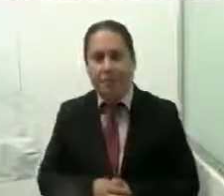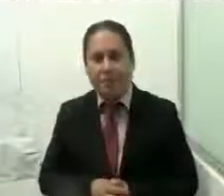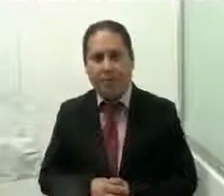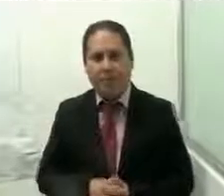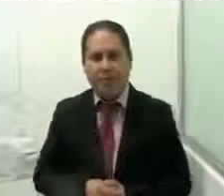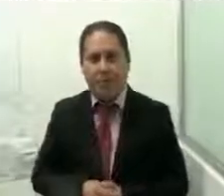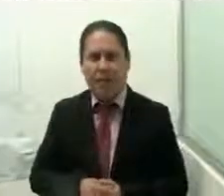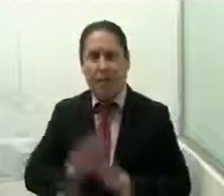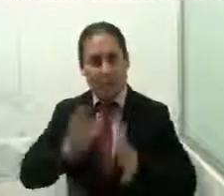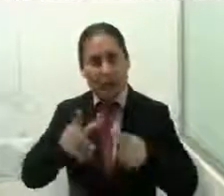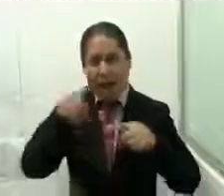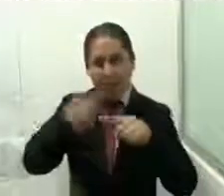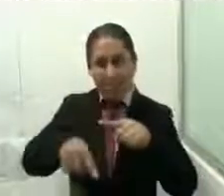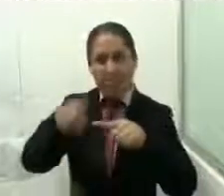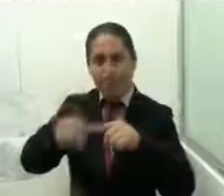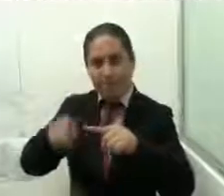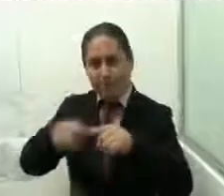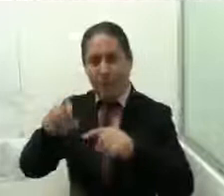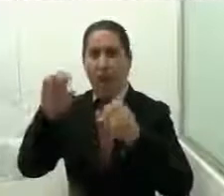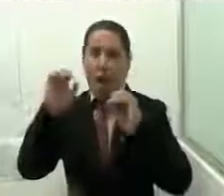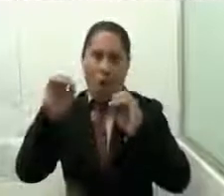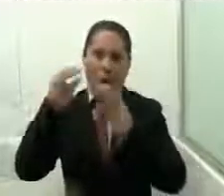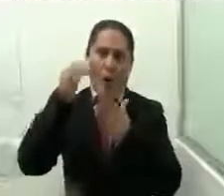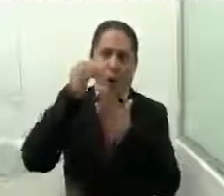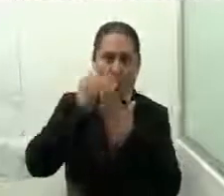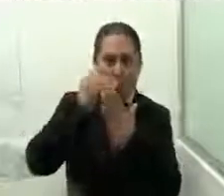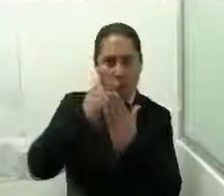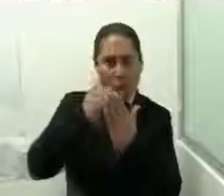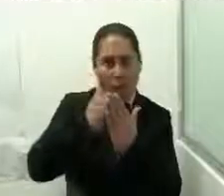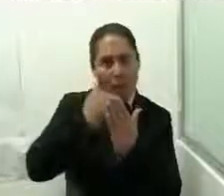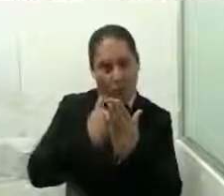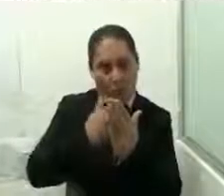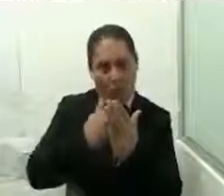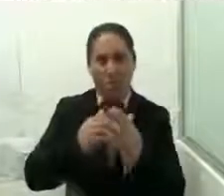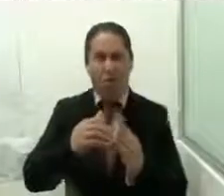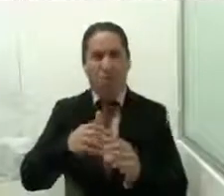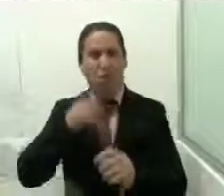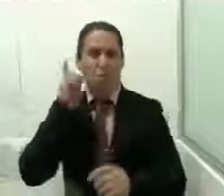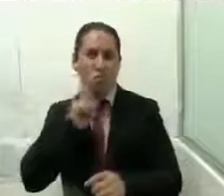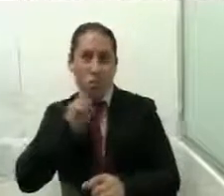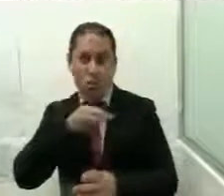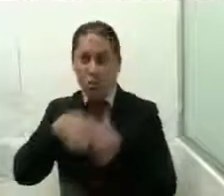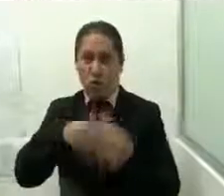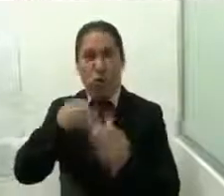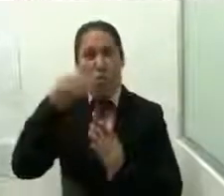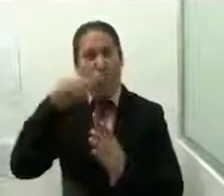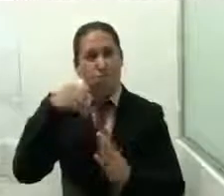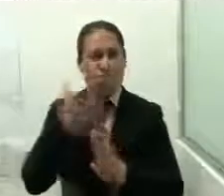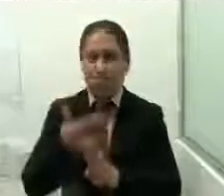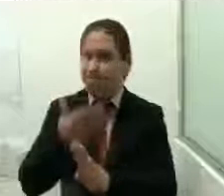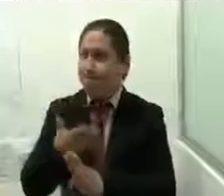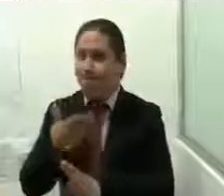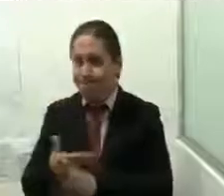eliminar o disminuir este fenómeno que afecta a todas las mujeres en el Estado lo hacemos de manera gradual y